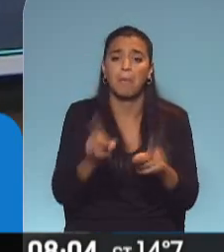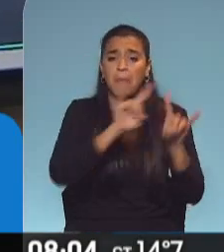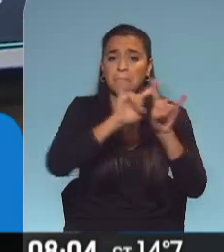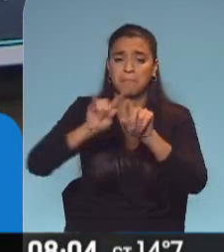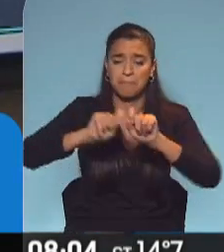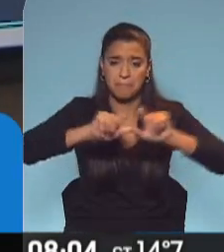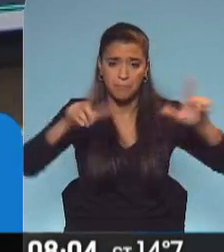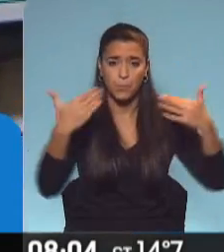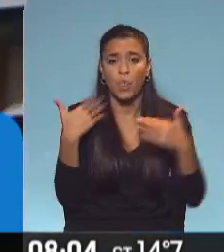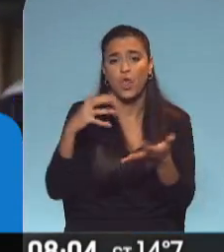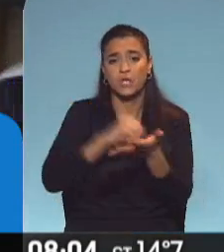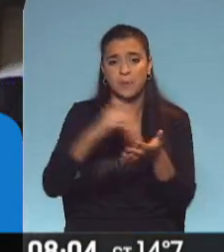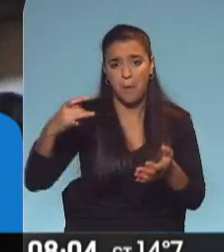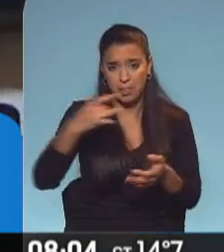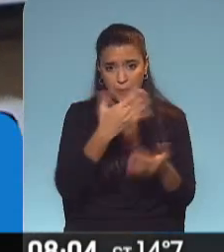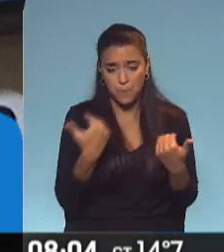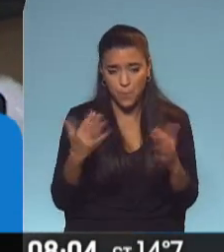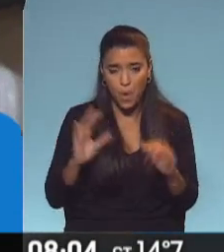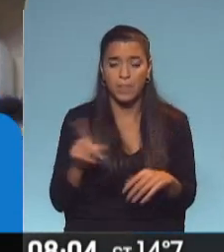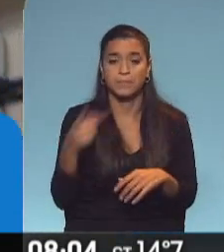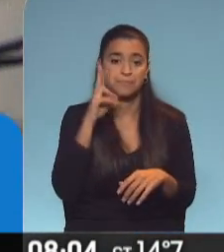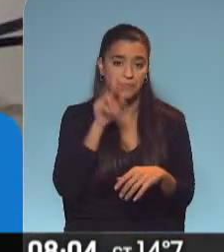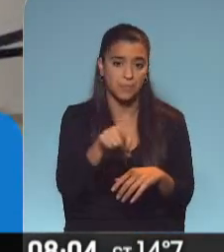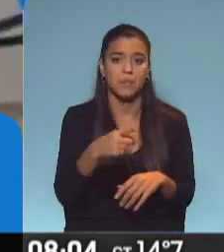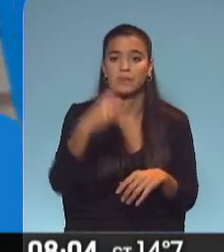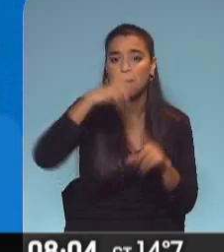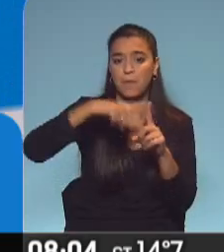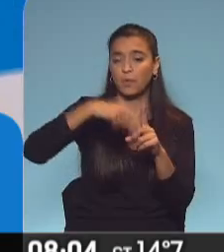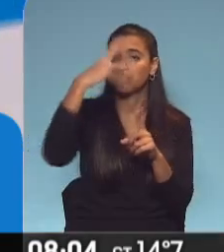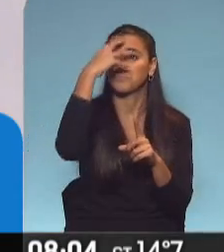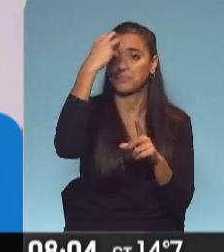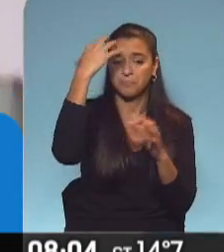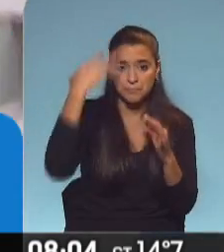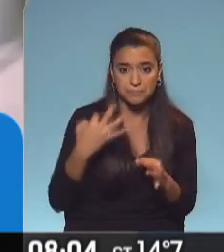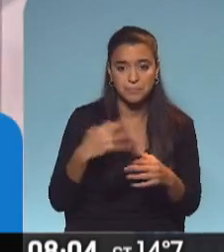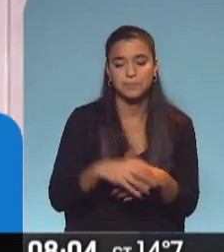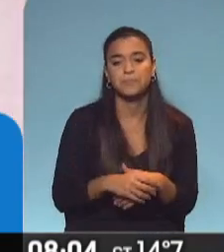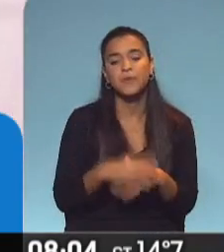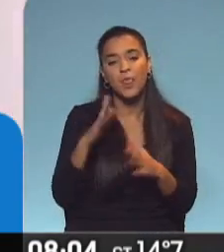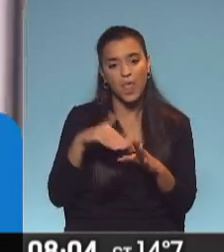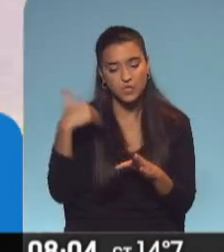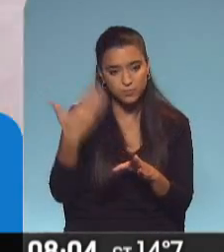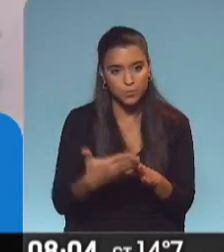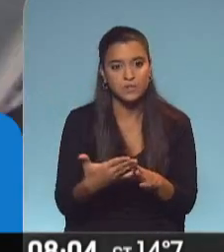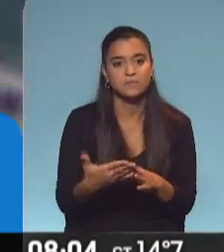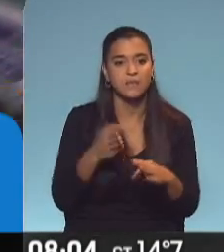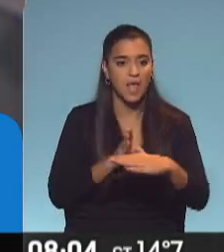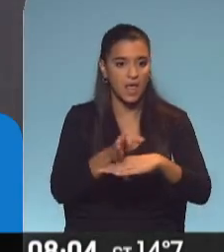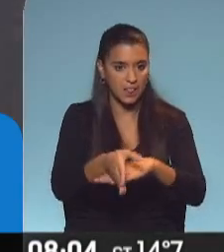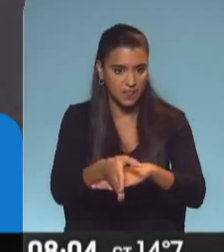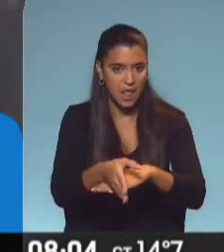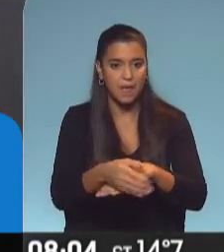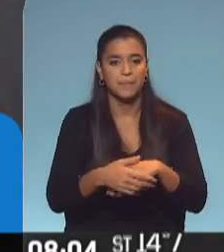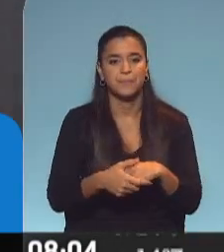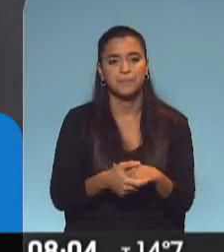Trenes Argentinos. Veíamos al señor que se tomaba la temperatura y luego ya ingresaba